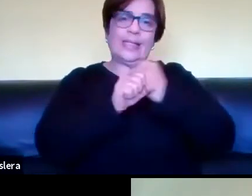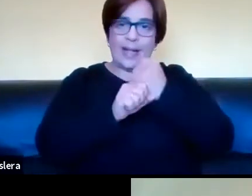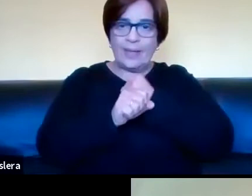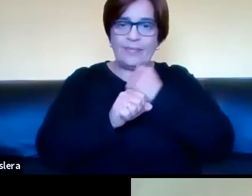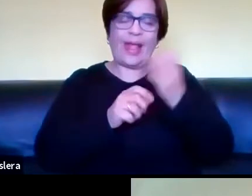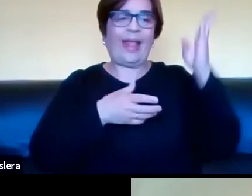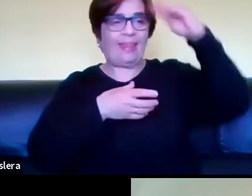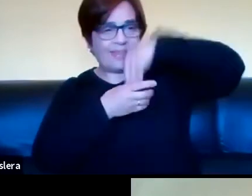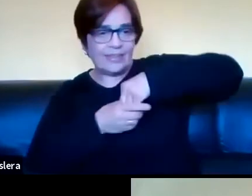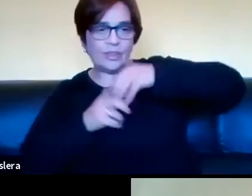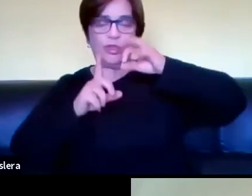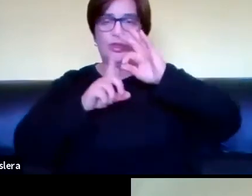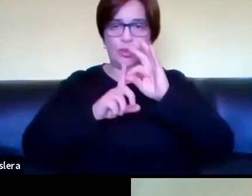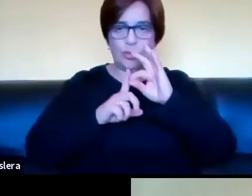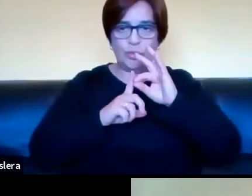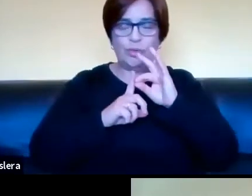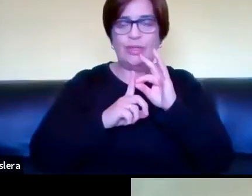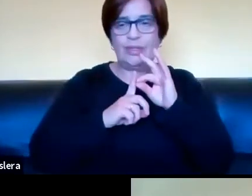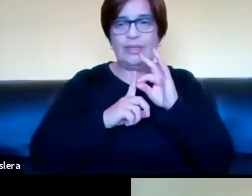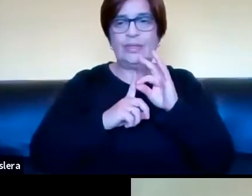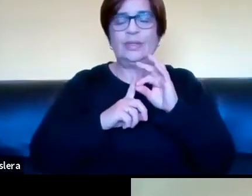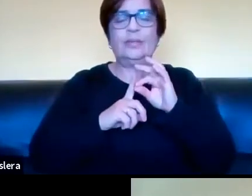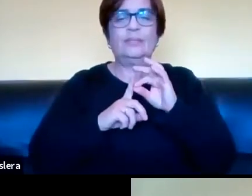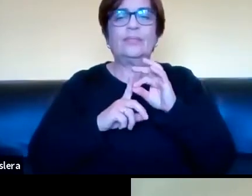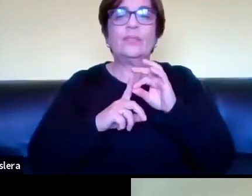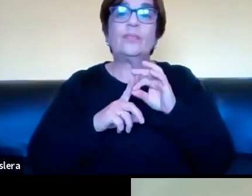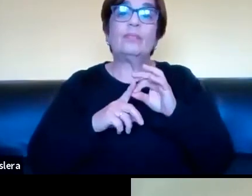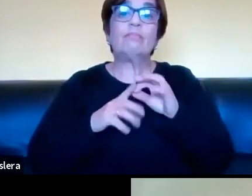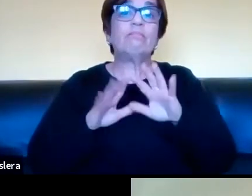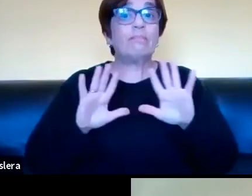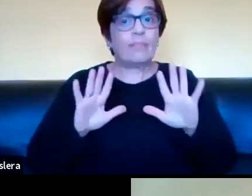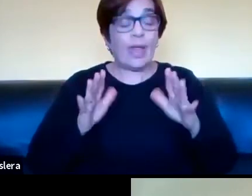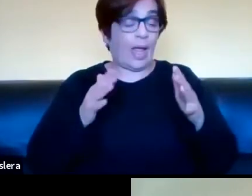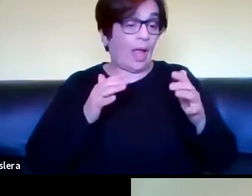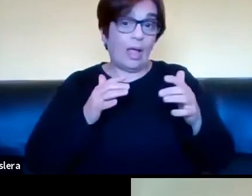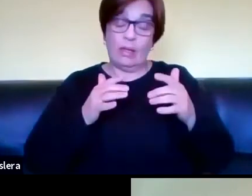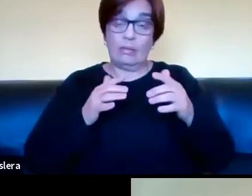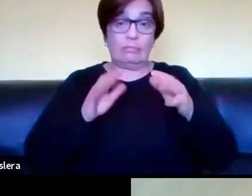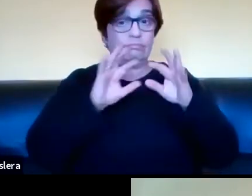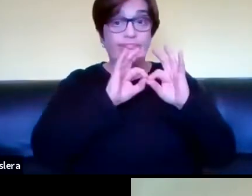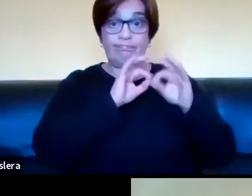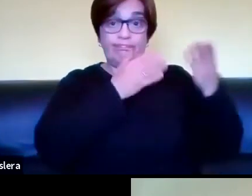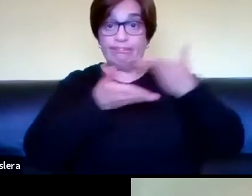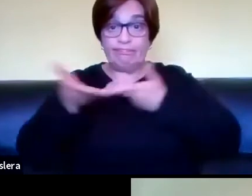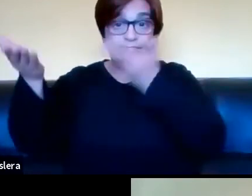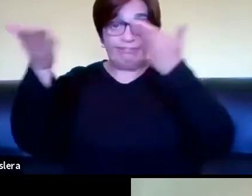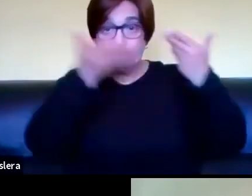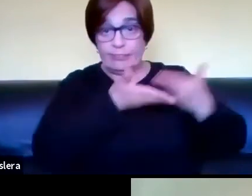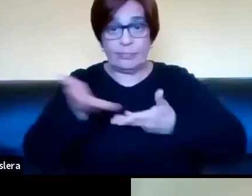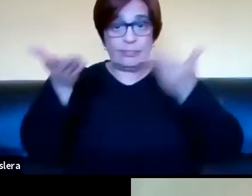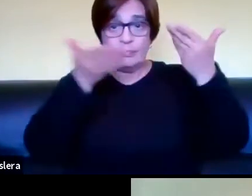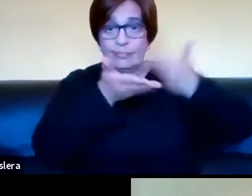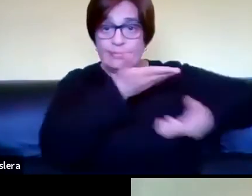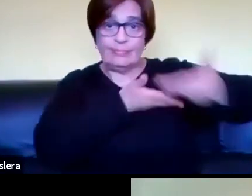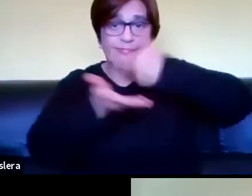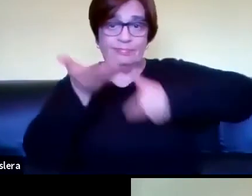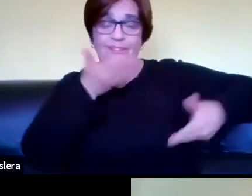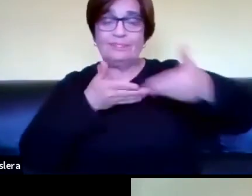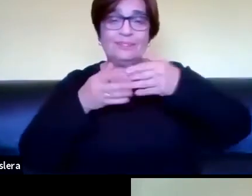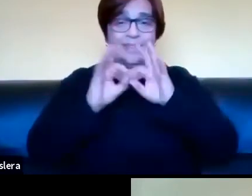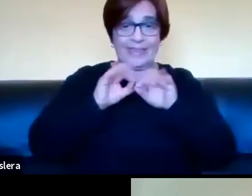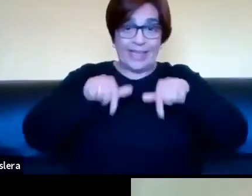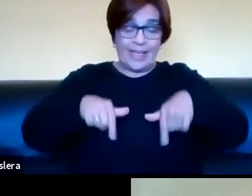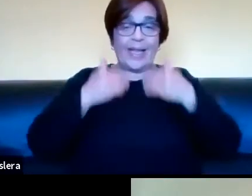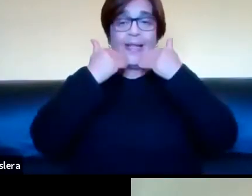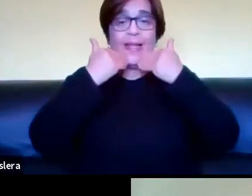Tuilzu, y bueno, va a estar acompañándonos y asistiéndonos en esta interpretación, así que, bueno,